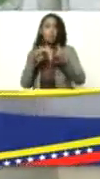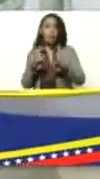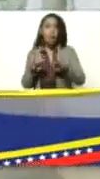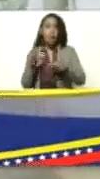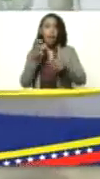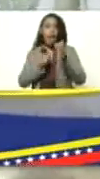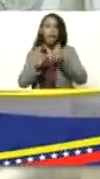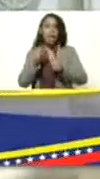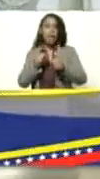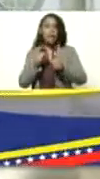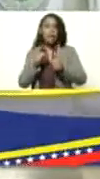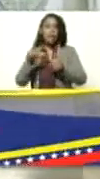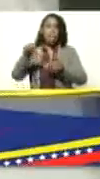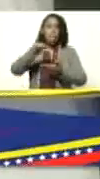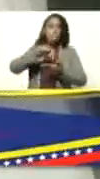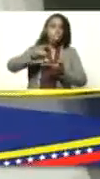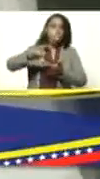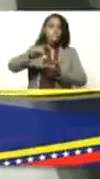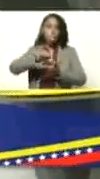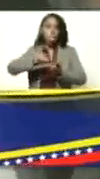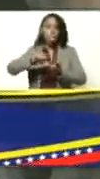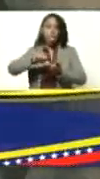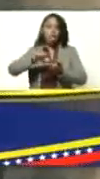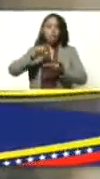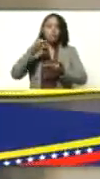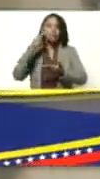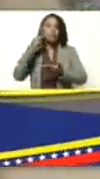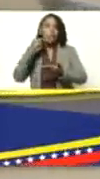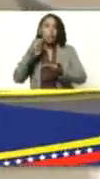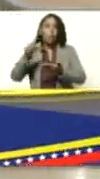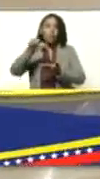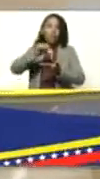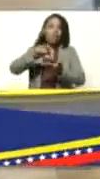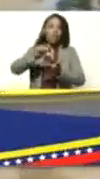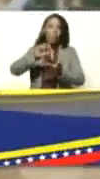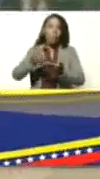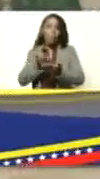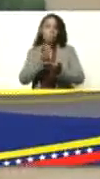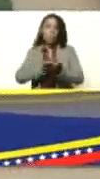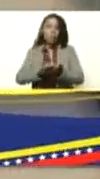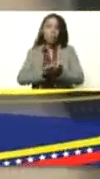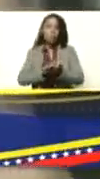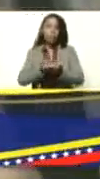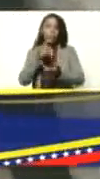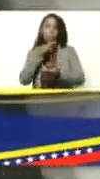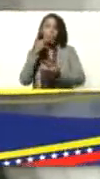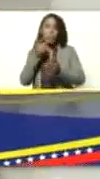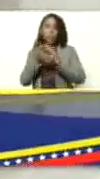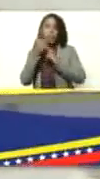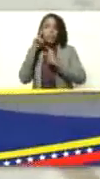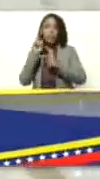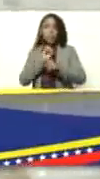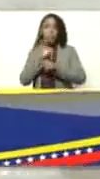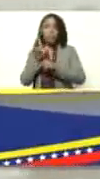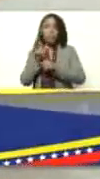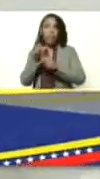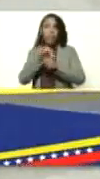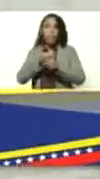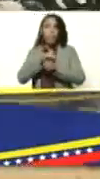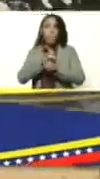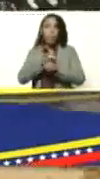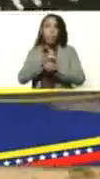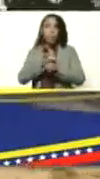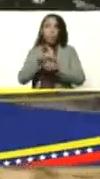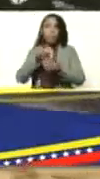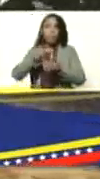leche condensada arequipe y estamos en vía del empacado del vacío de cortes de